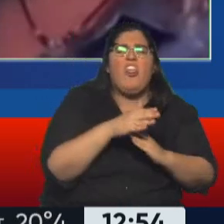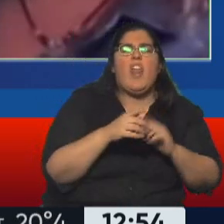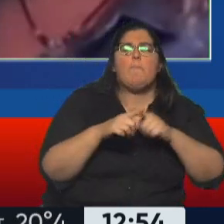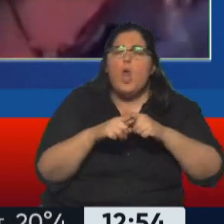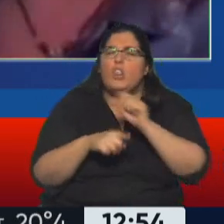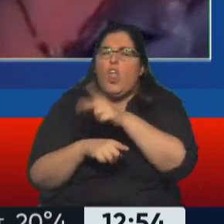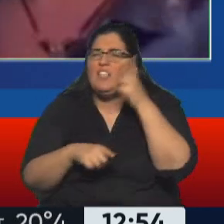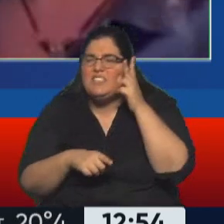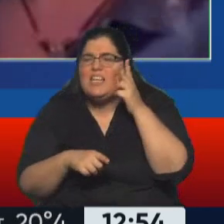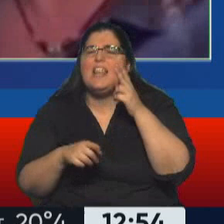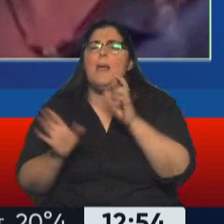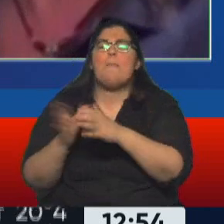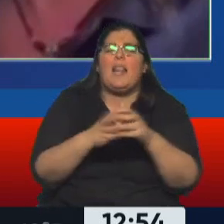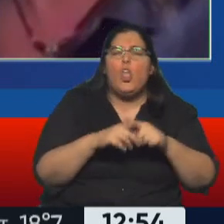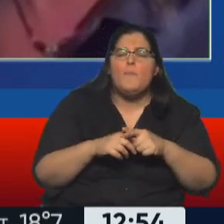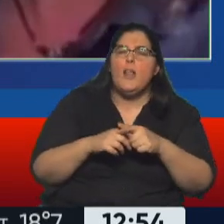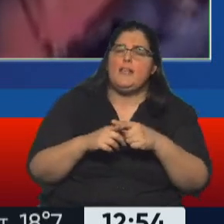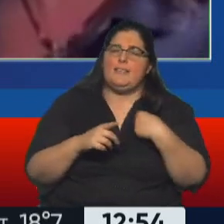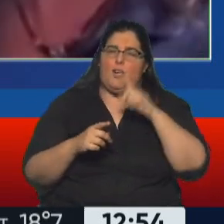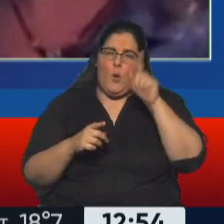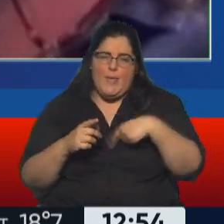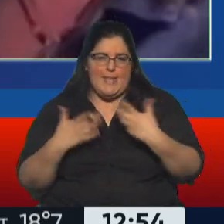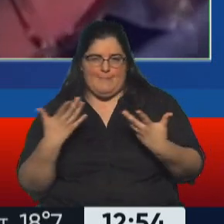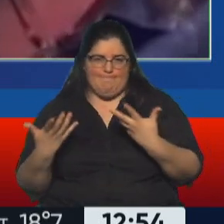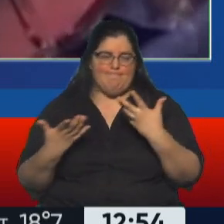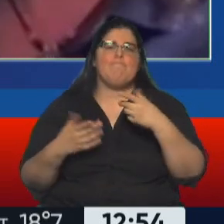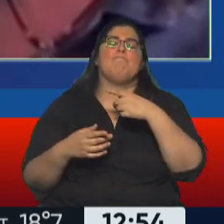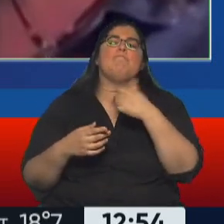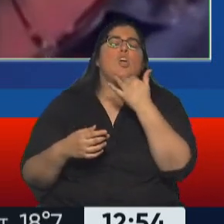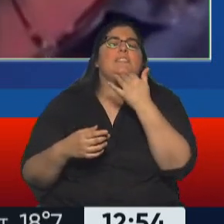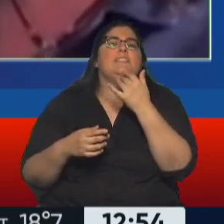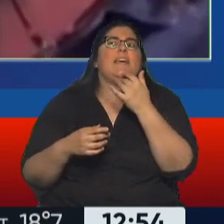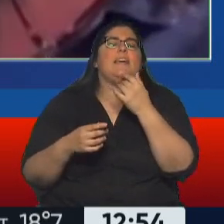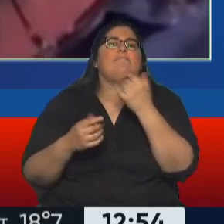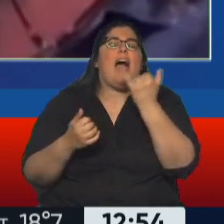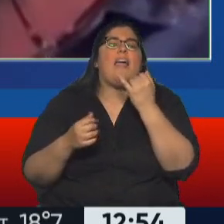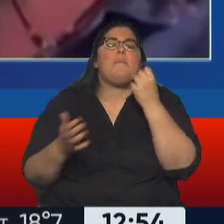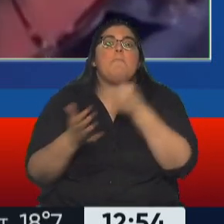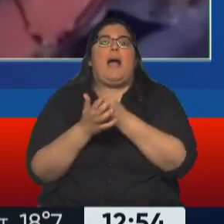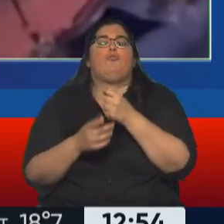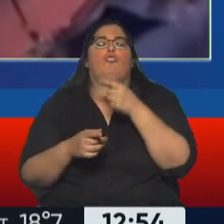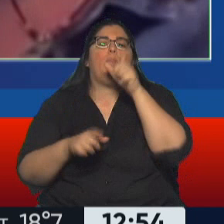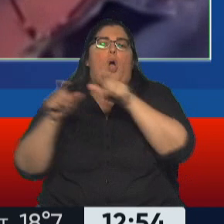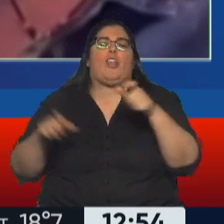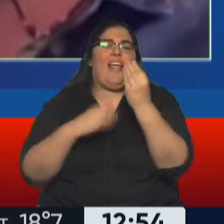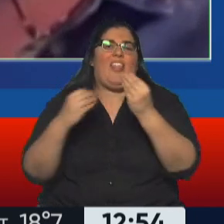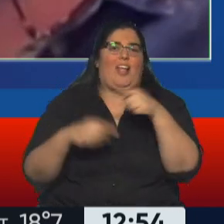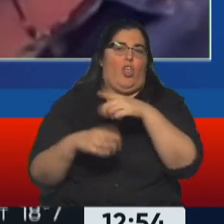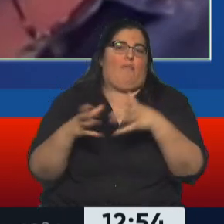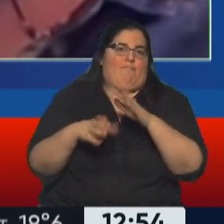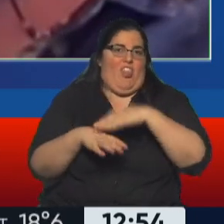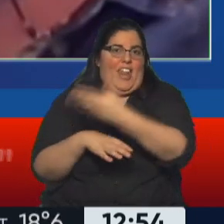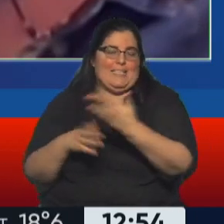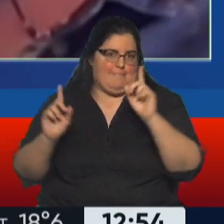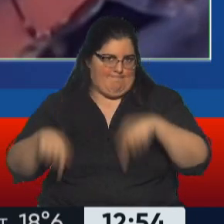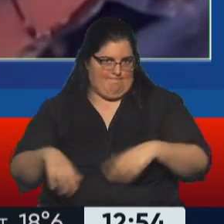Pero no sé si esto va a afectar directamente a los candidatos de la derecha. Rosana Raúl de Torre